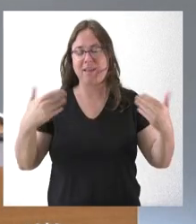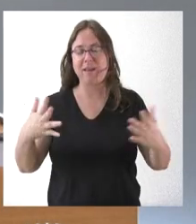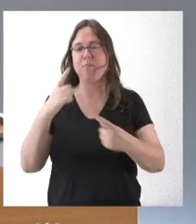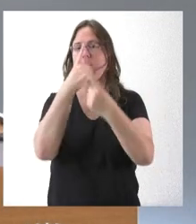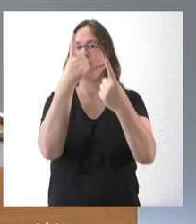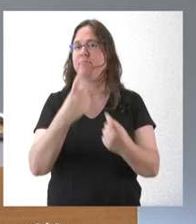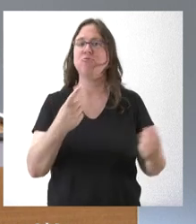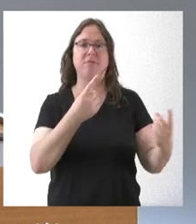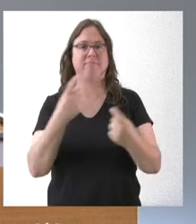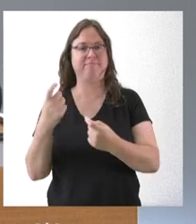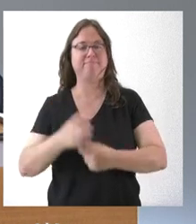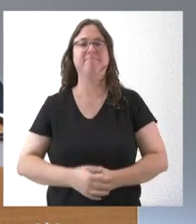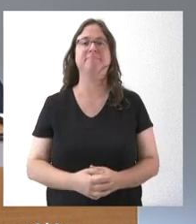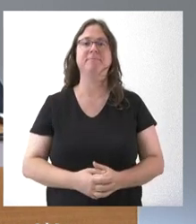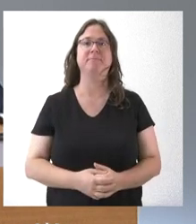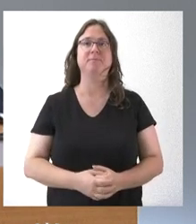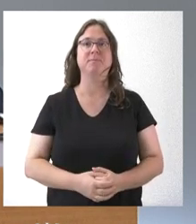pregunta que deseen oportuno realizar.